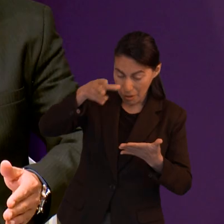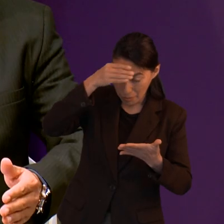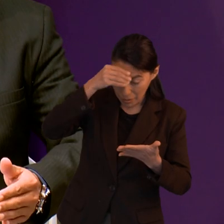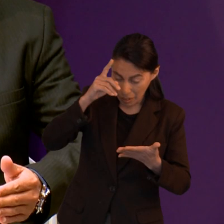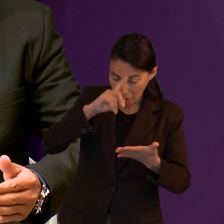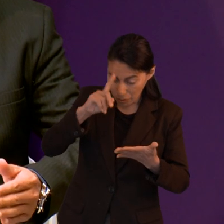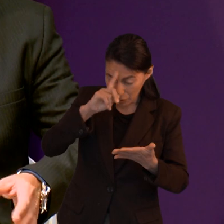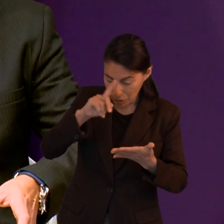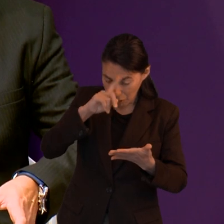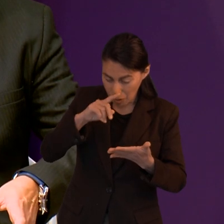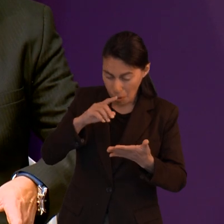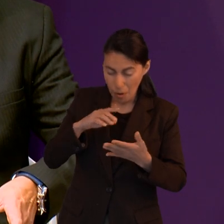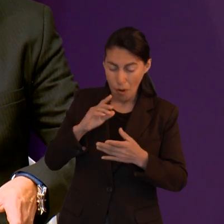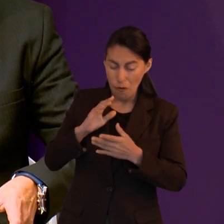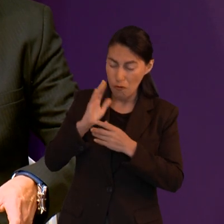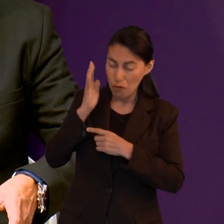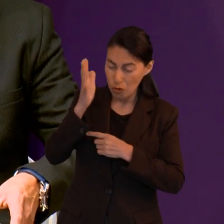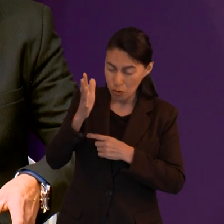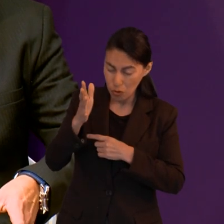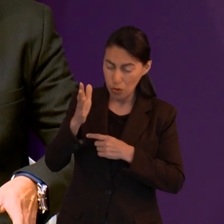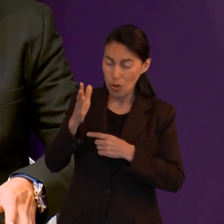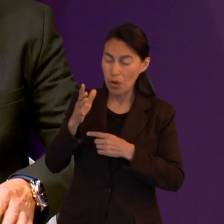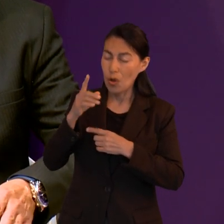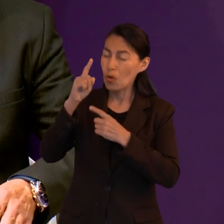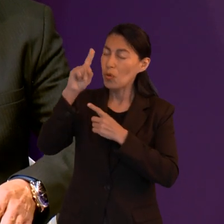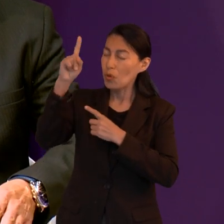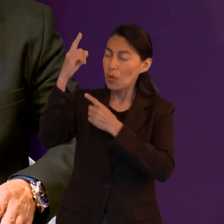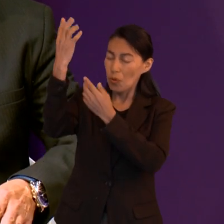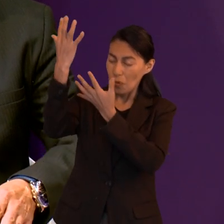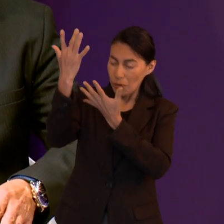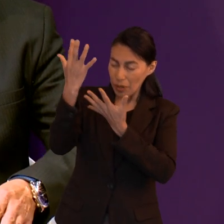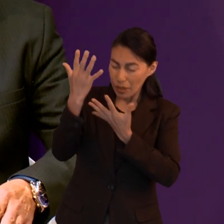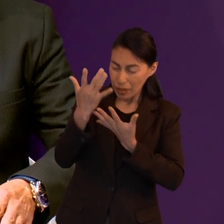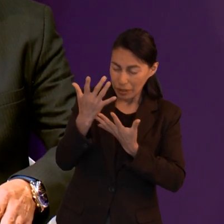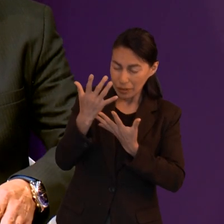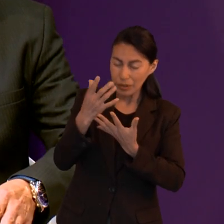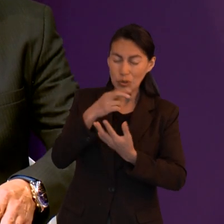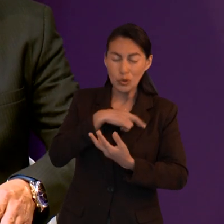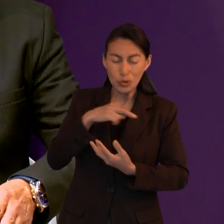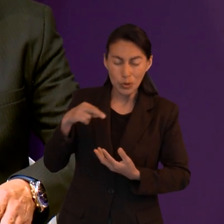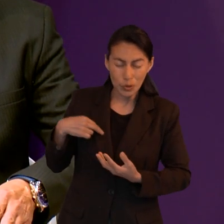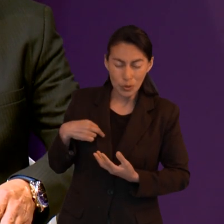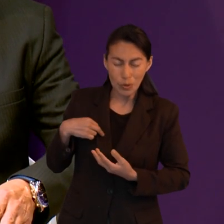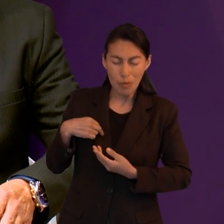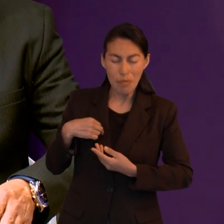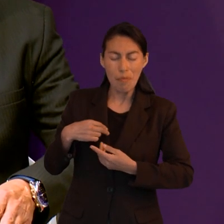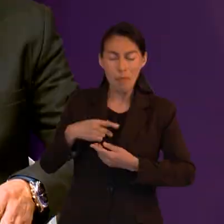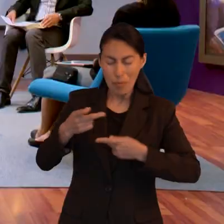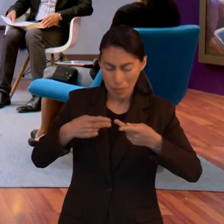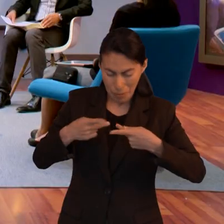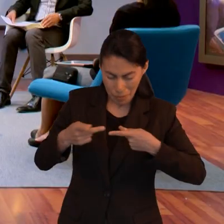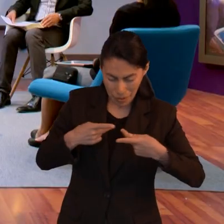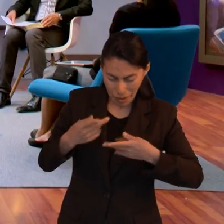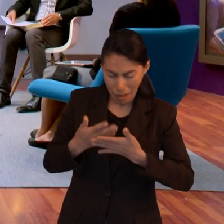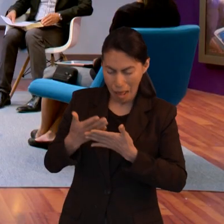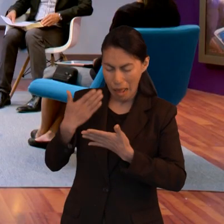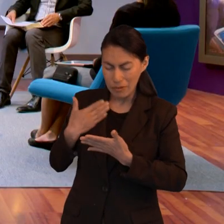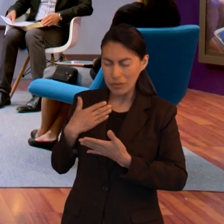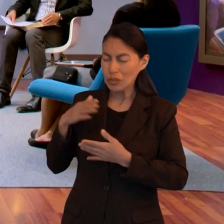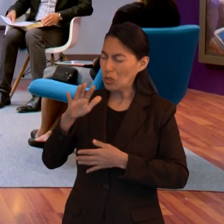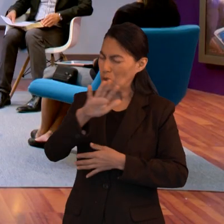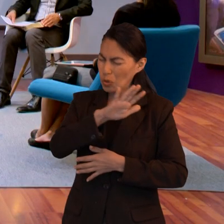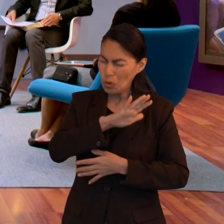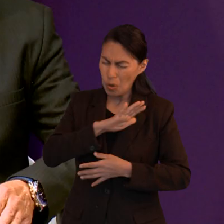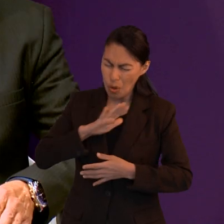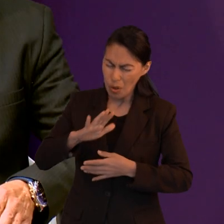vidas, para que nos preparemos, Señor, para aquel día cuando vengas en gloria y majestad, para que se cumplan las promesas,